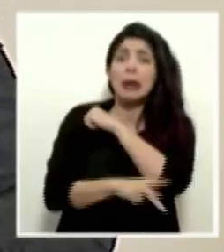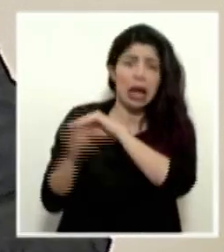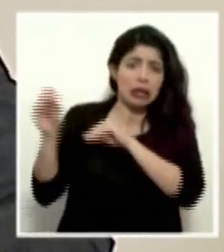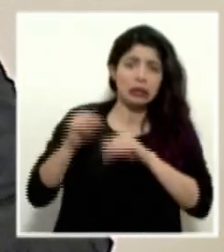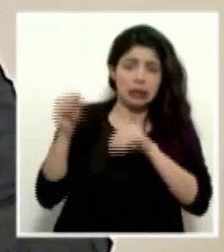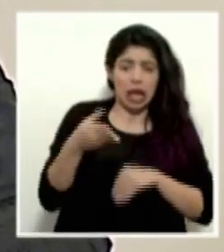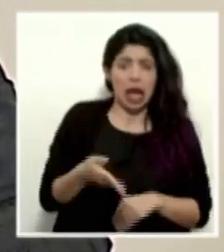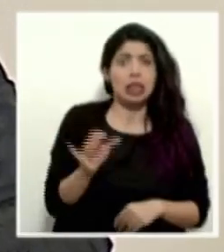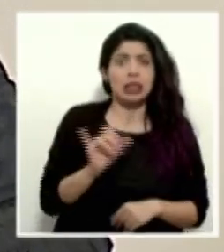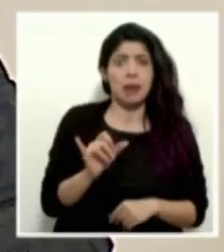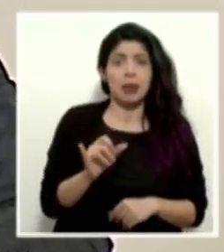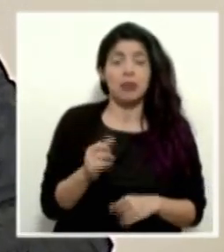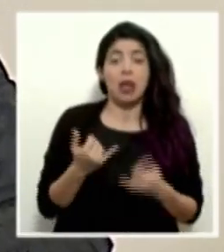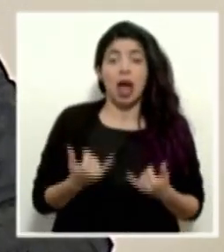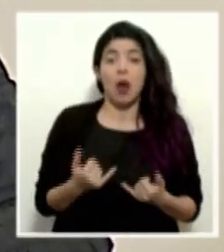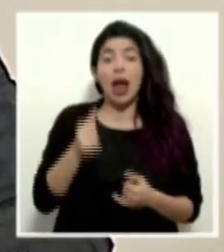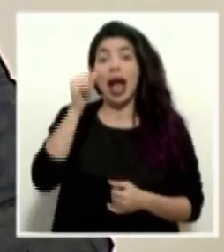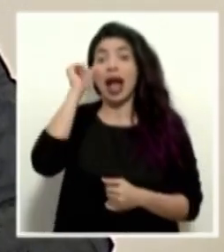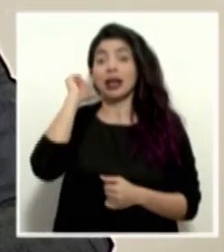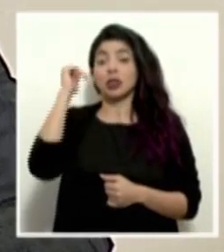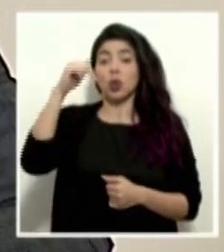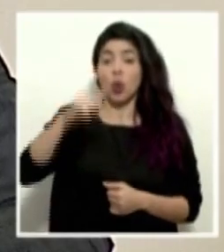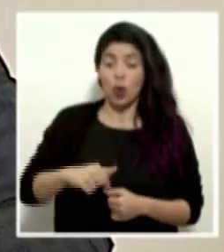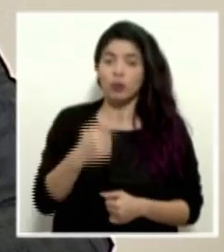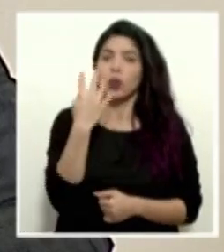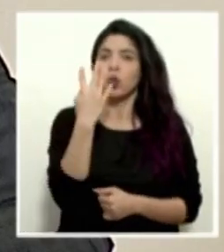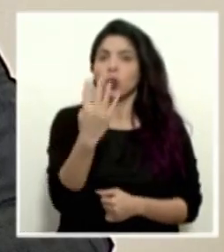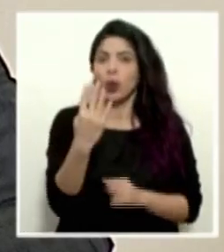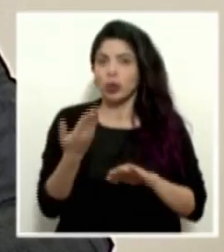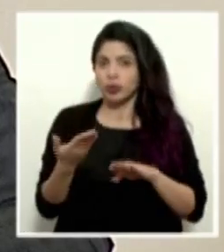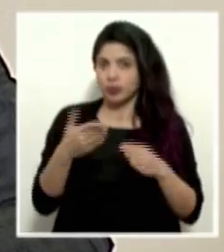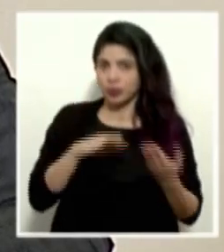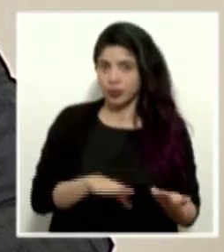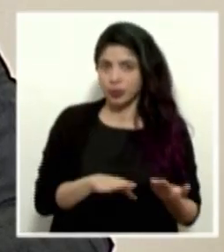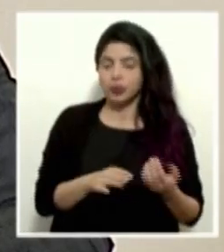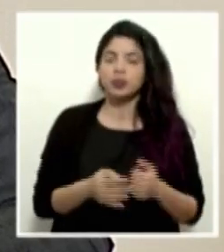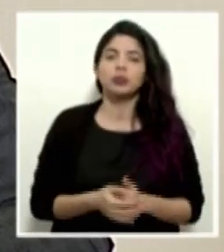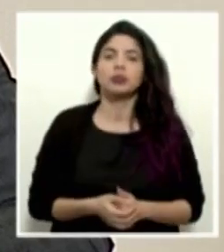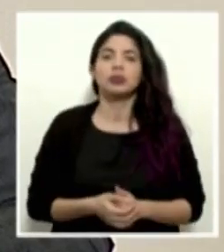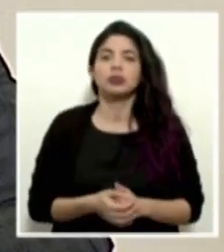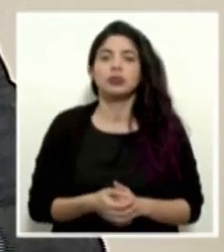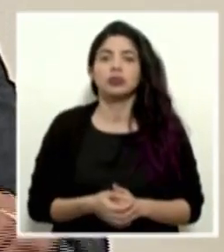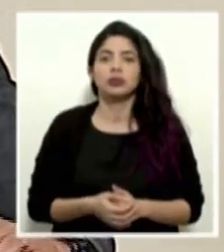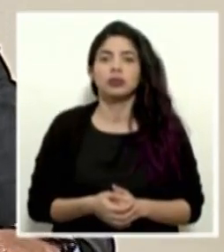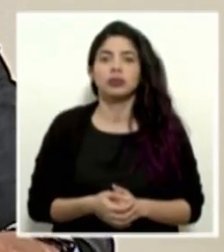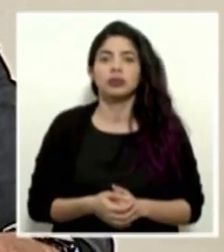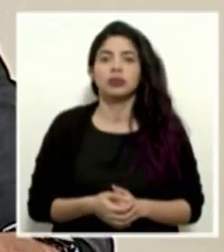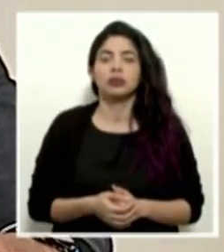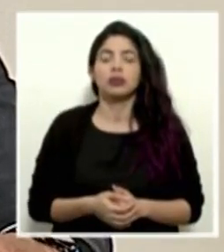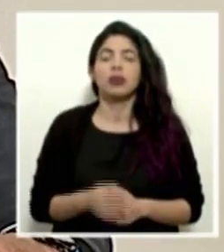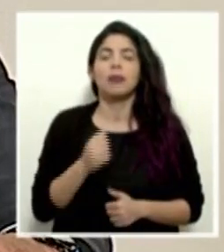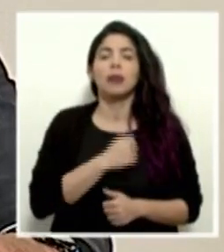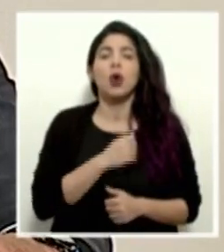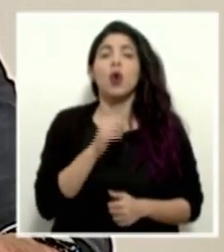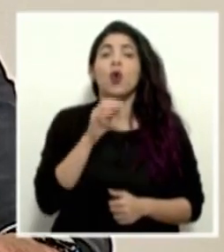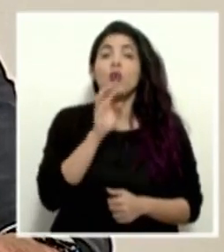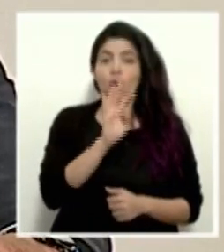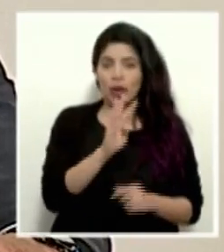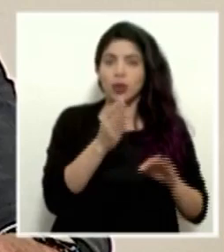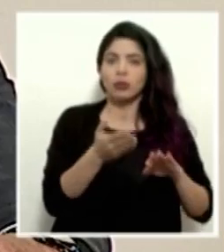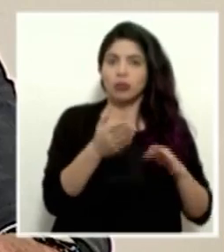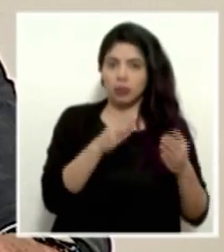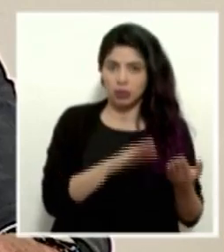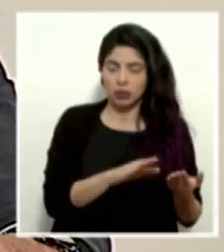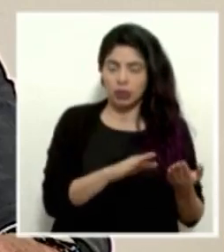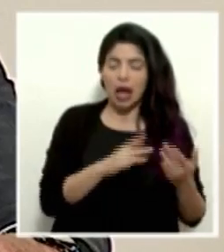Tenemos cuatro fallecimientos de ayer a hoy, 47, pero tenemos cuatro fallecimientos,